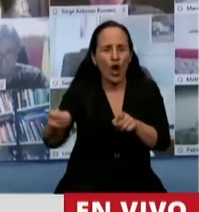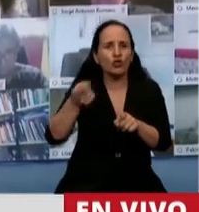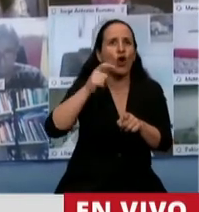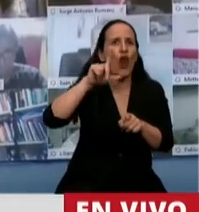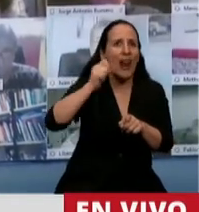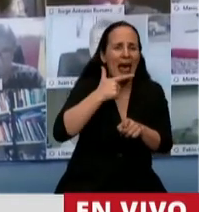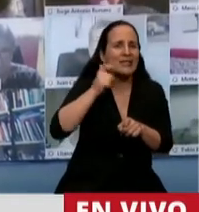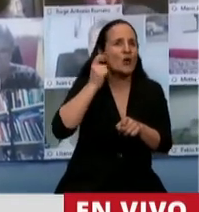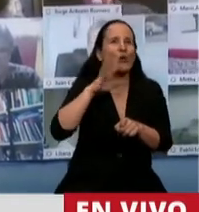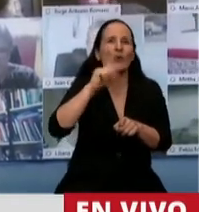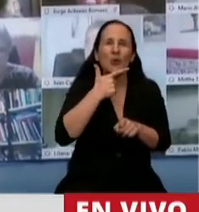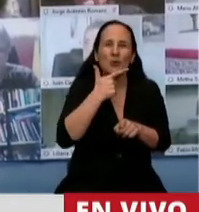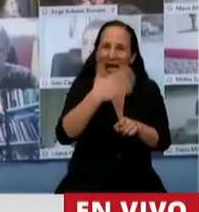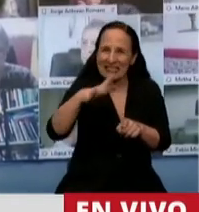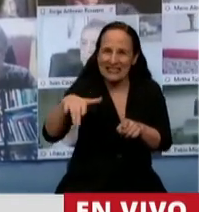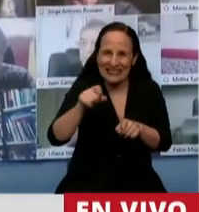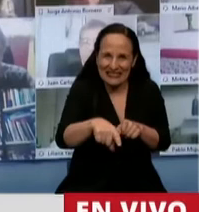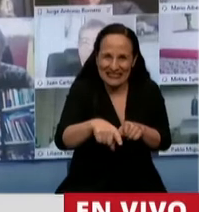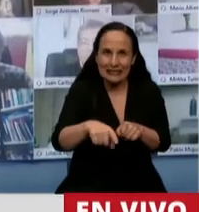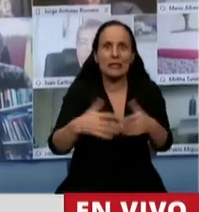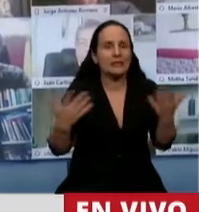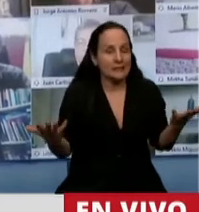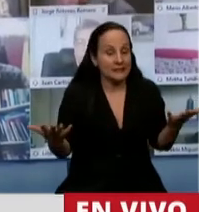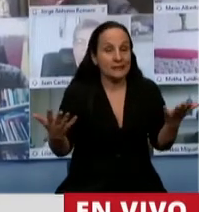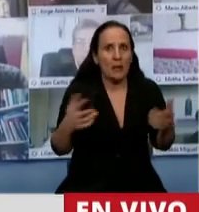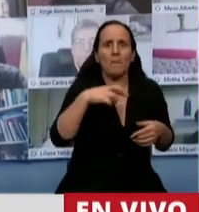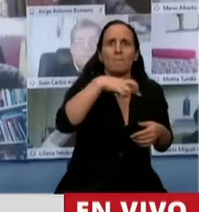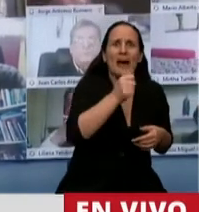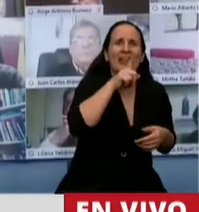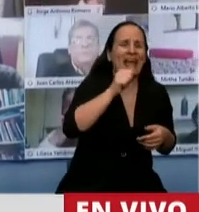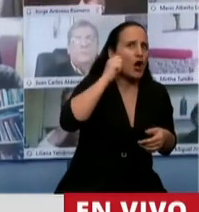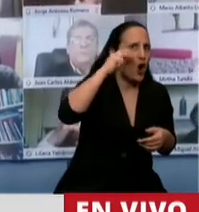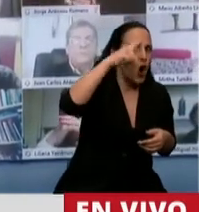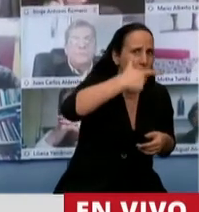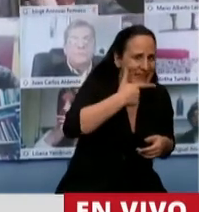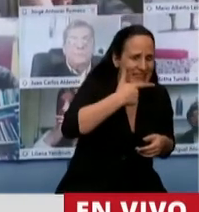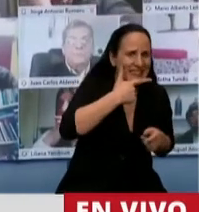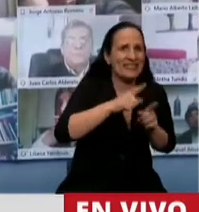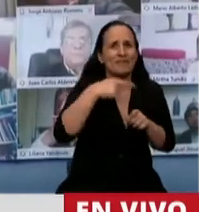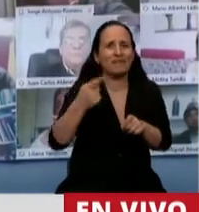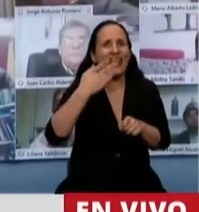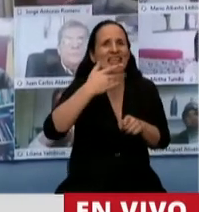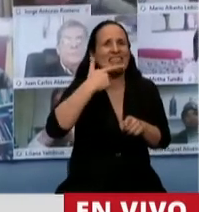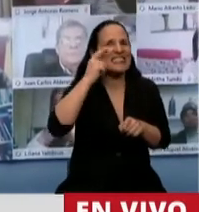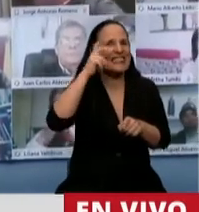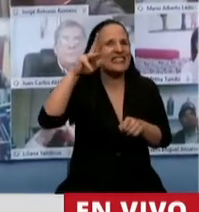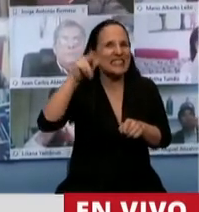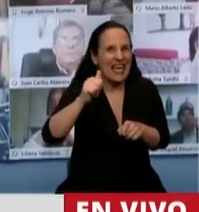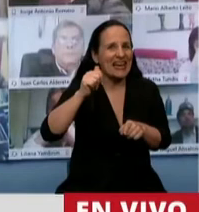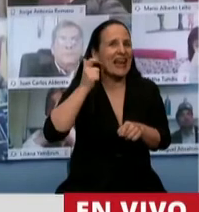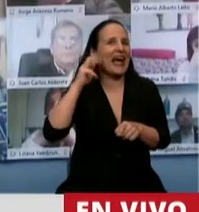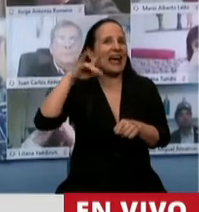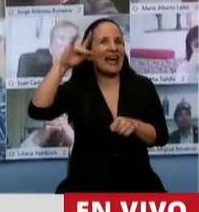y qué no decir también del complejo Viedma-Patagones y playas doradas-Sierra Grande. Es decir, son todos lugares donde